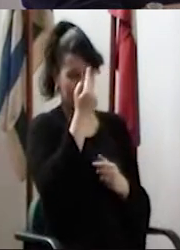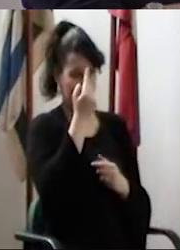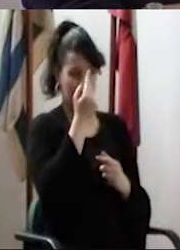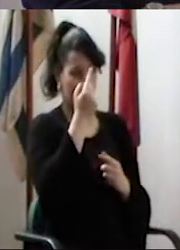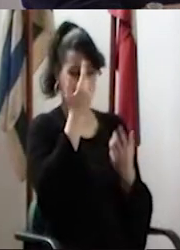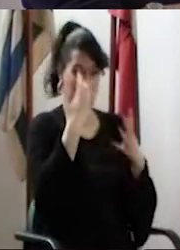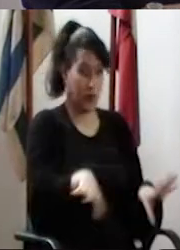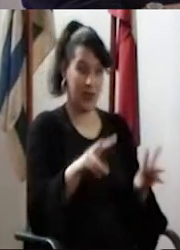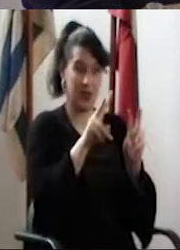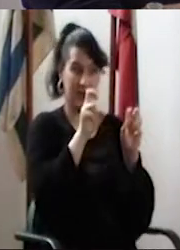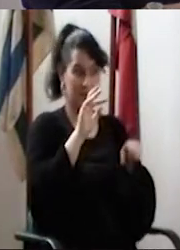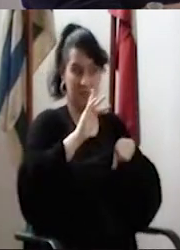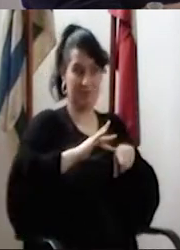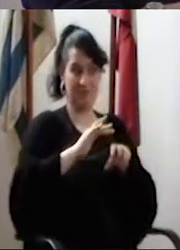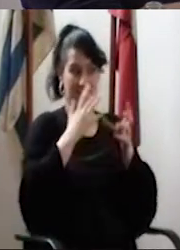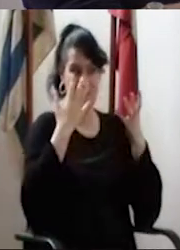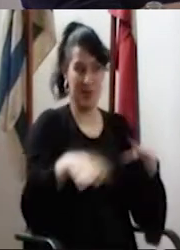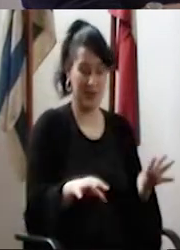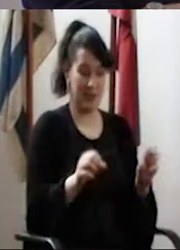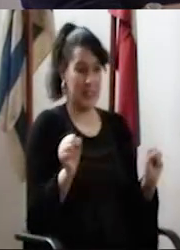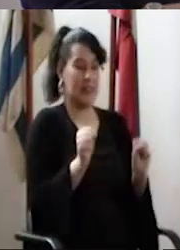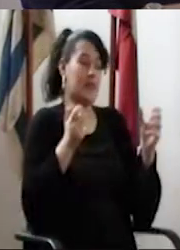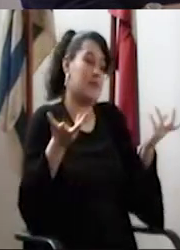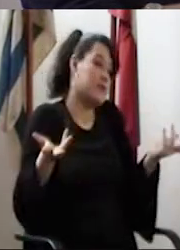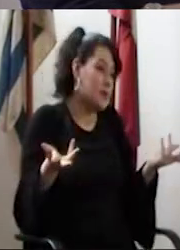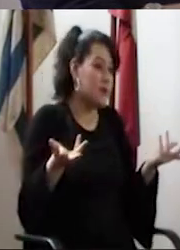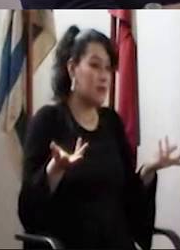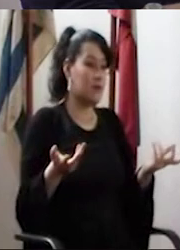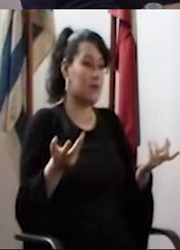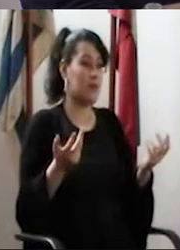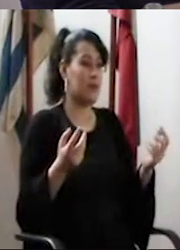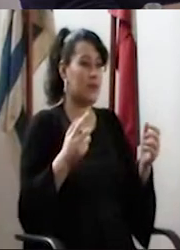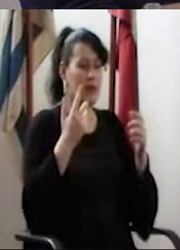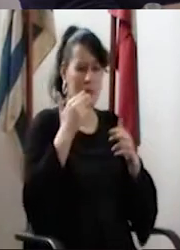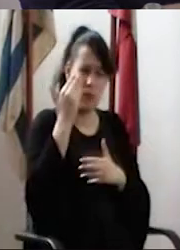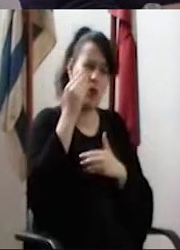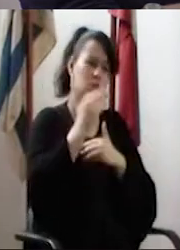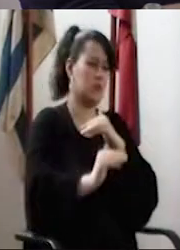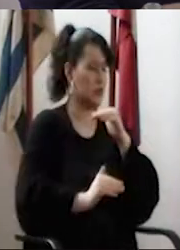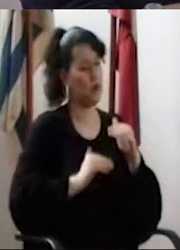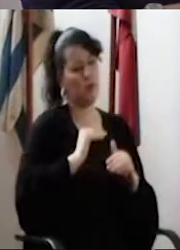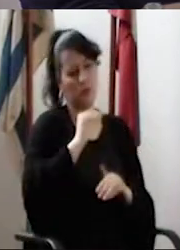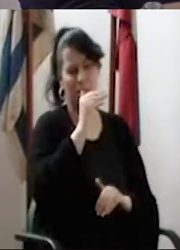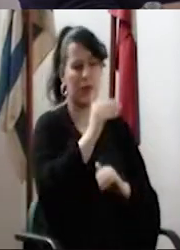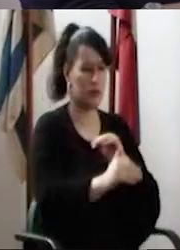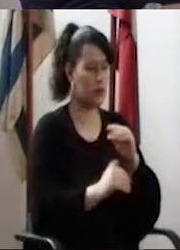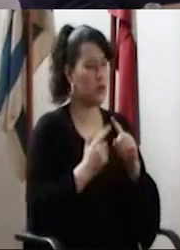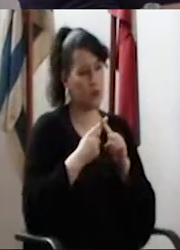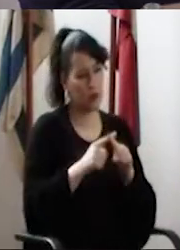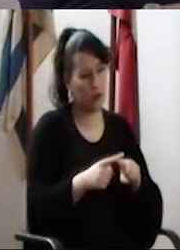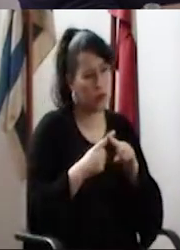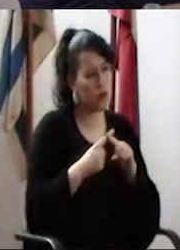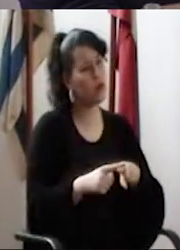principio los servicios se ponían de punta con eso, ¿no? Era terrible. Y bueno, los docentes ya salieron porque fue un proceso